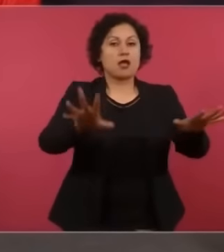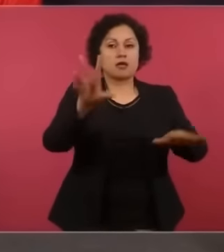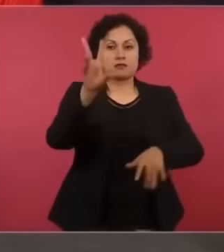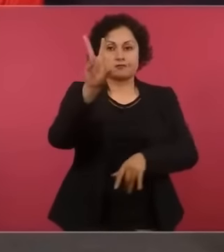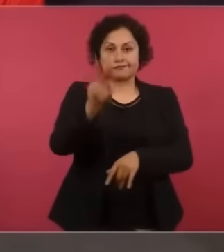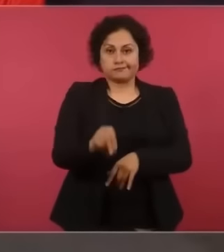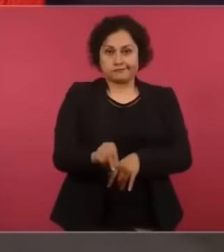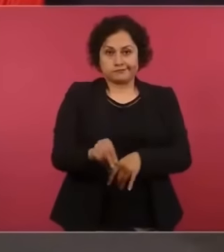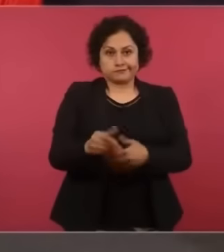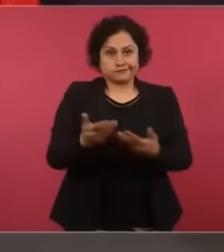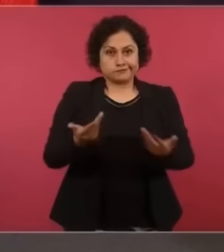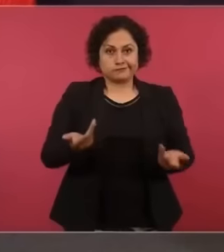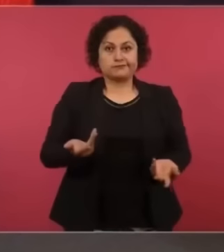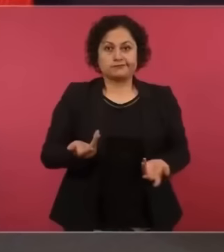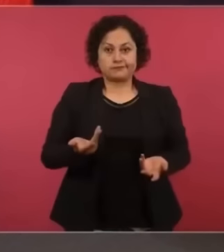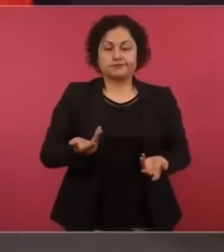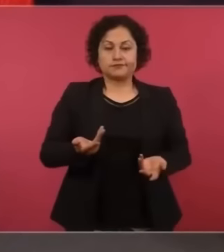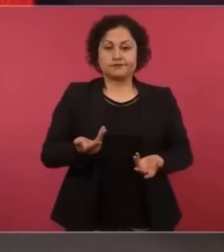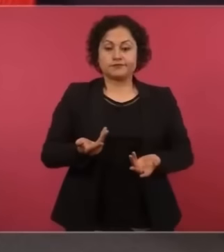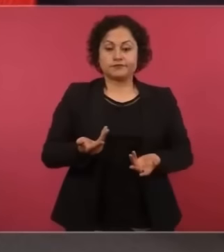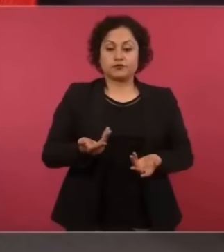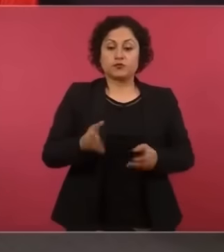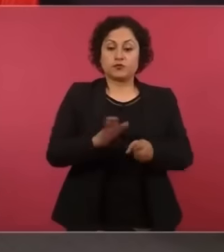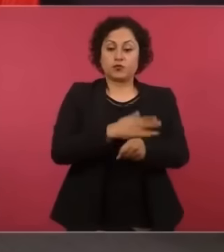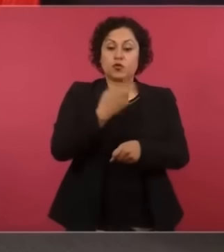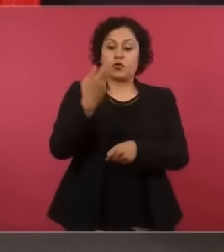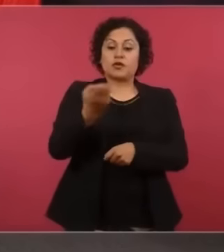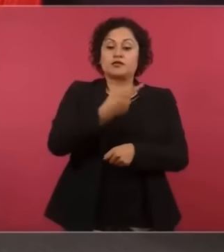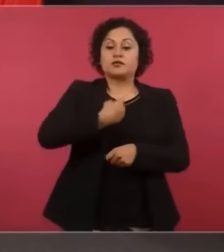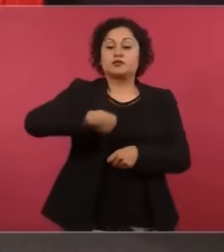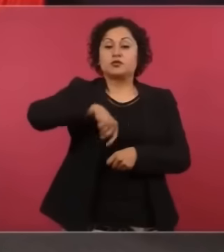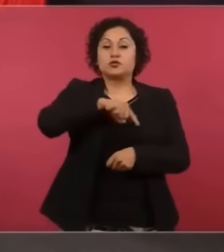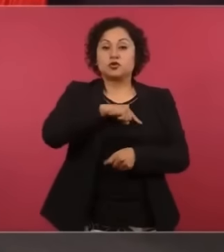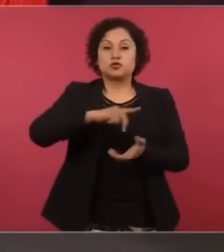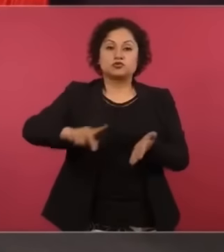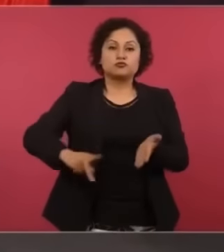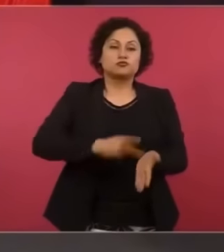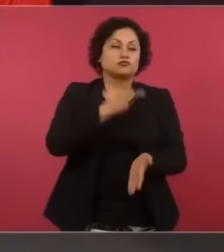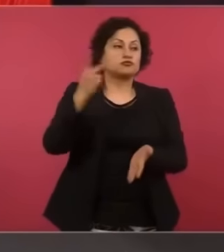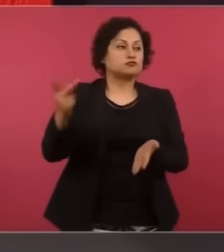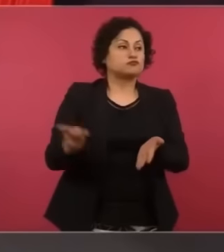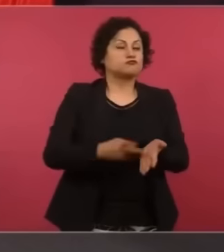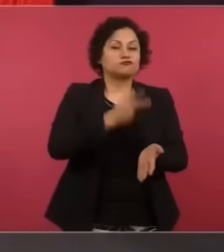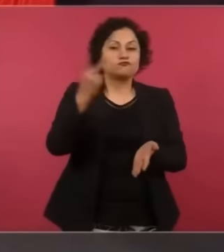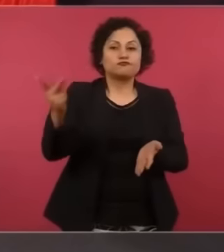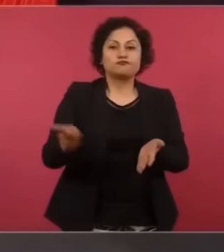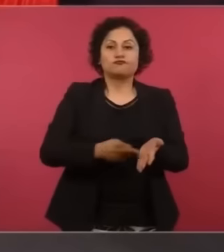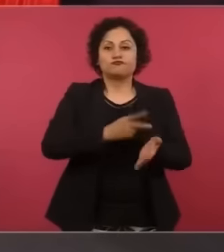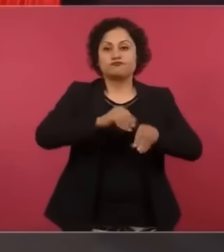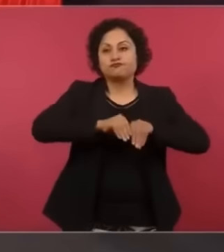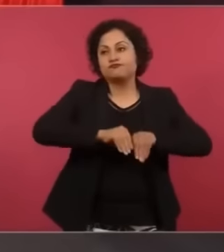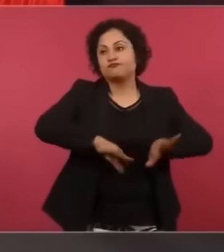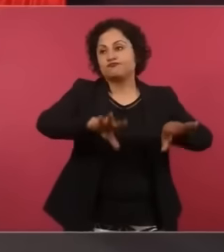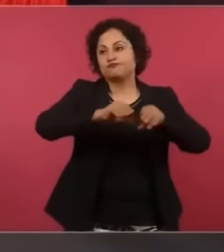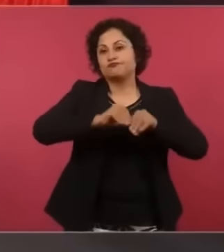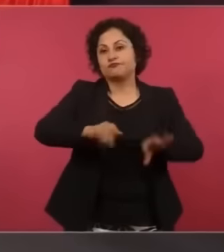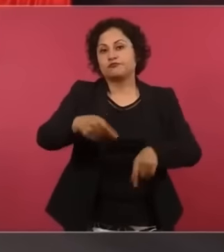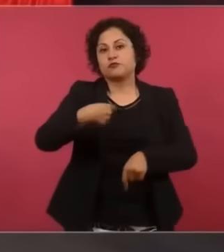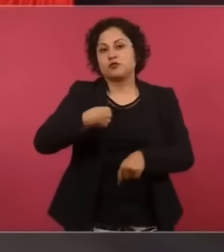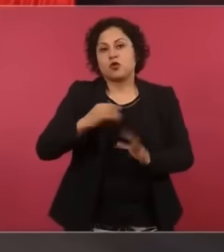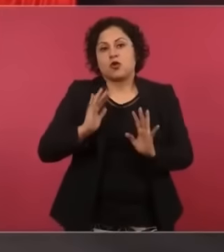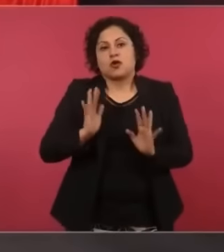estar repitiendo y repitiendo y repitiendo, parezco disco rayado,